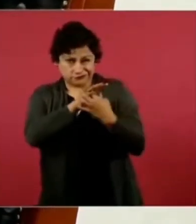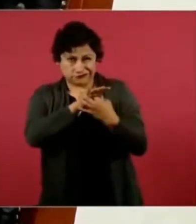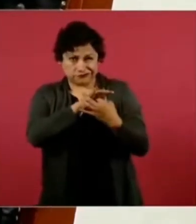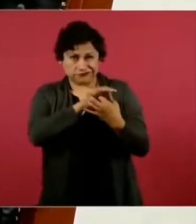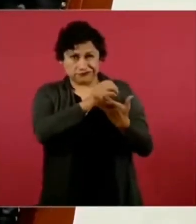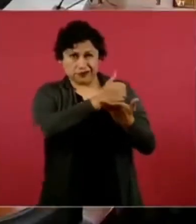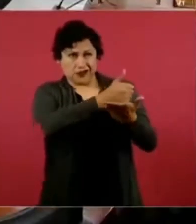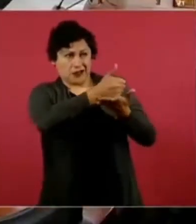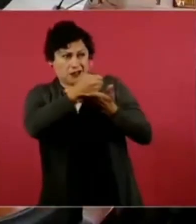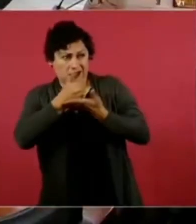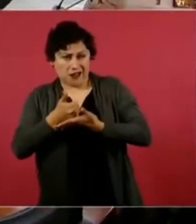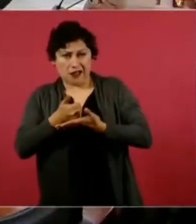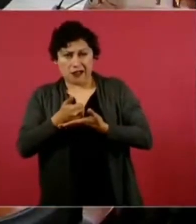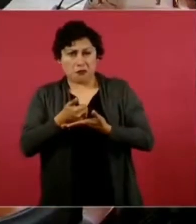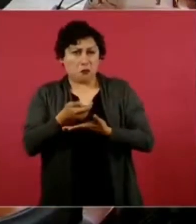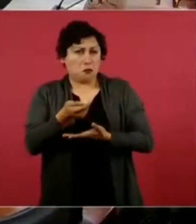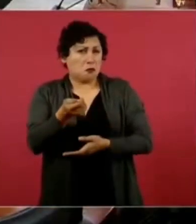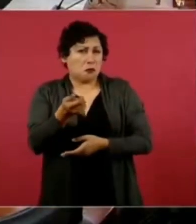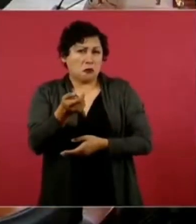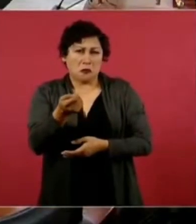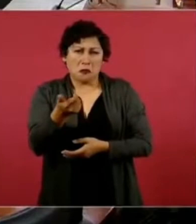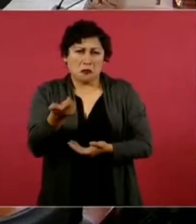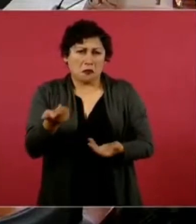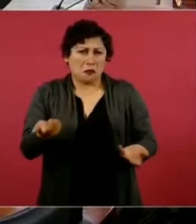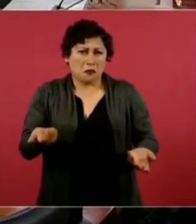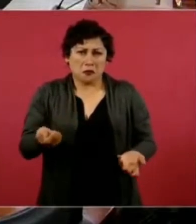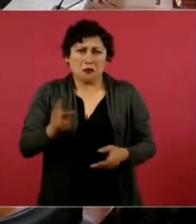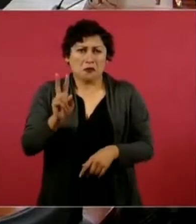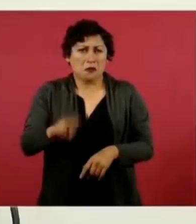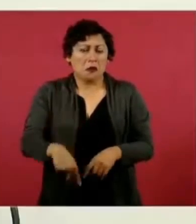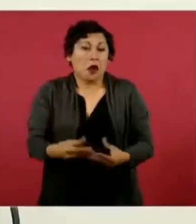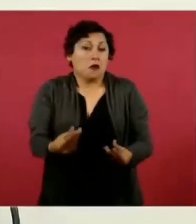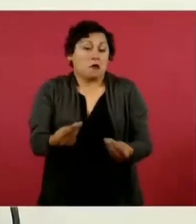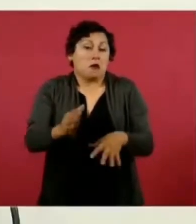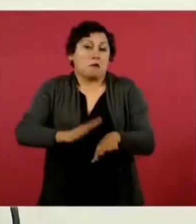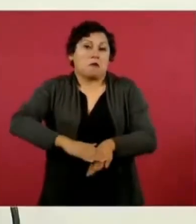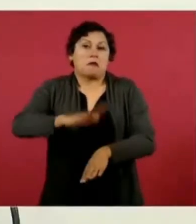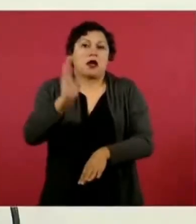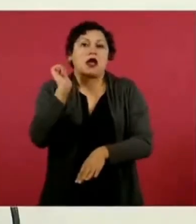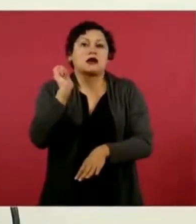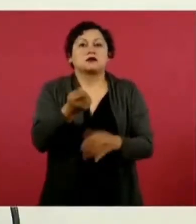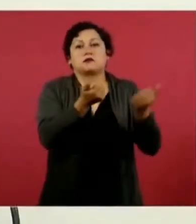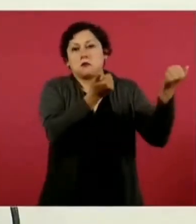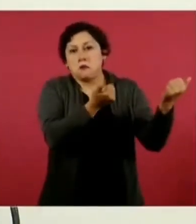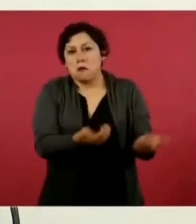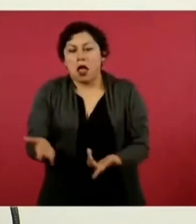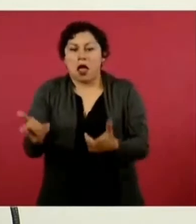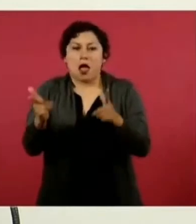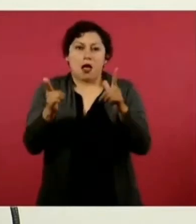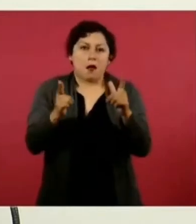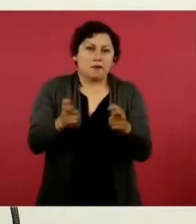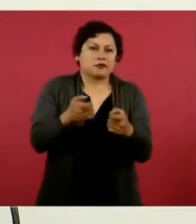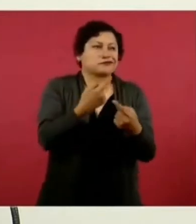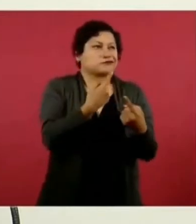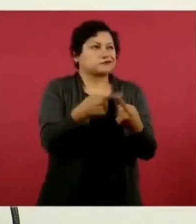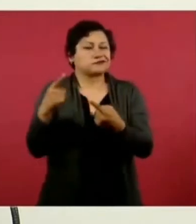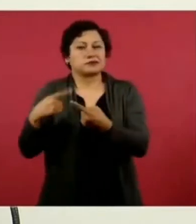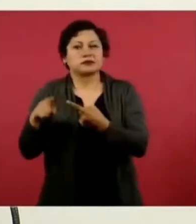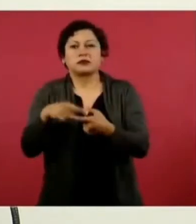era armamento, helicópteros para